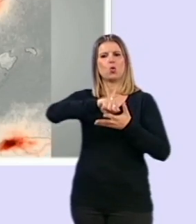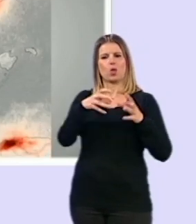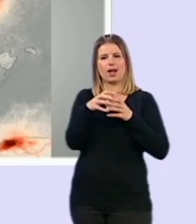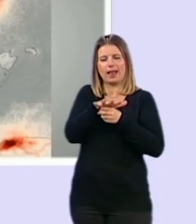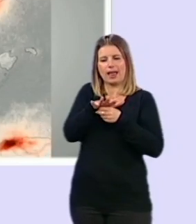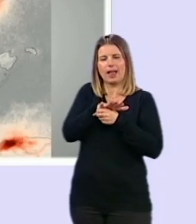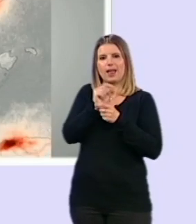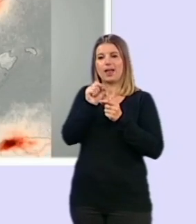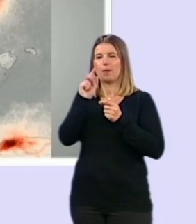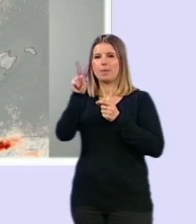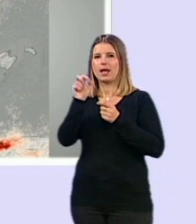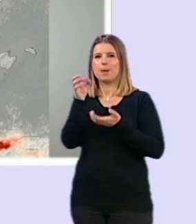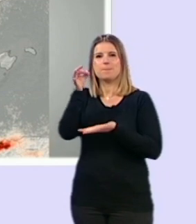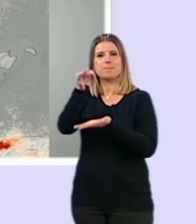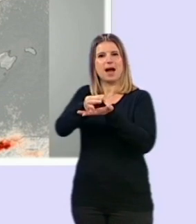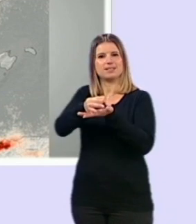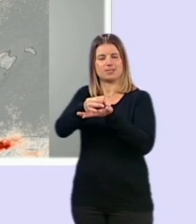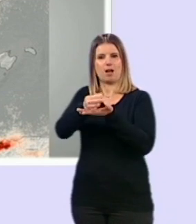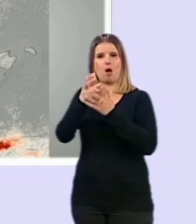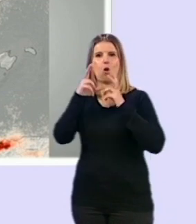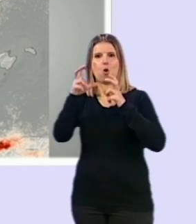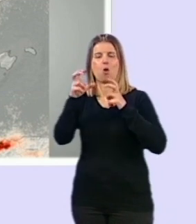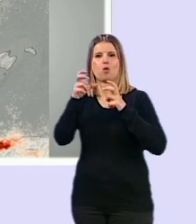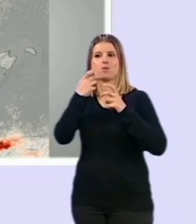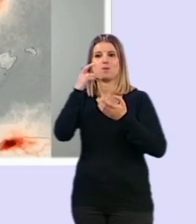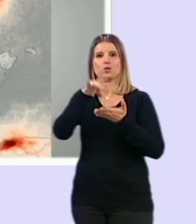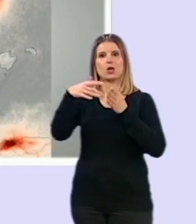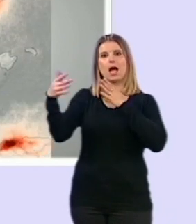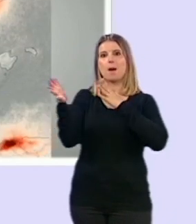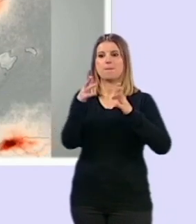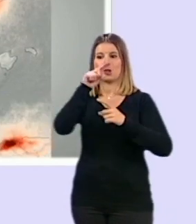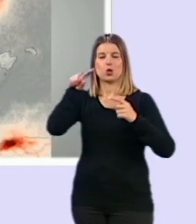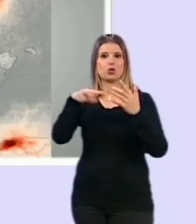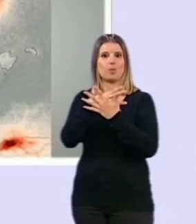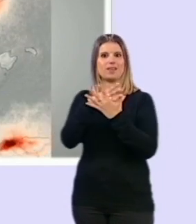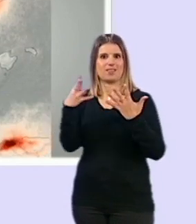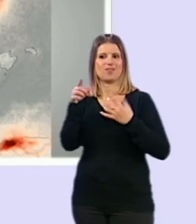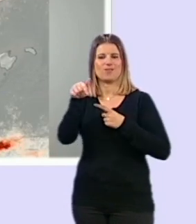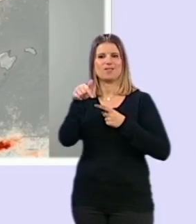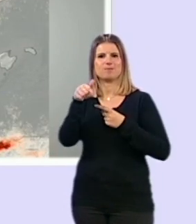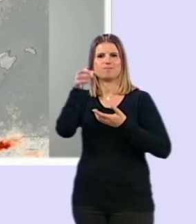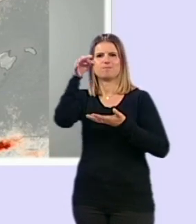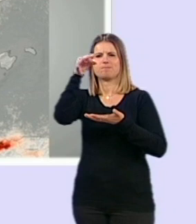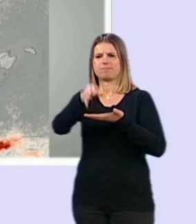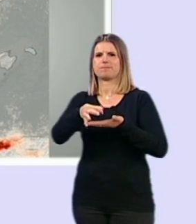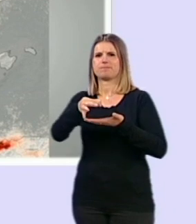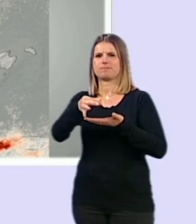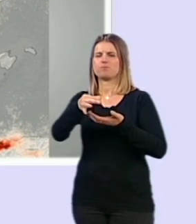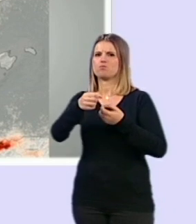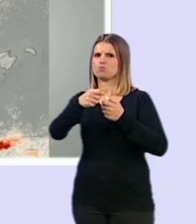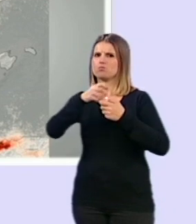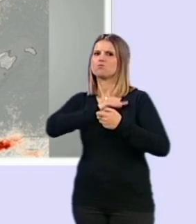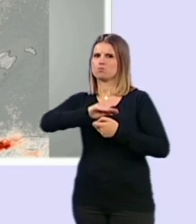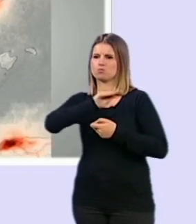se ve una mancha gorda, esa imagen de marzo del 2019, además que es bastante